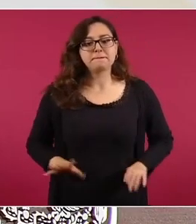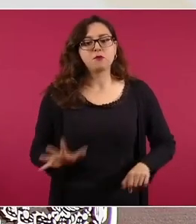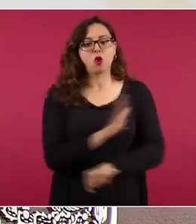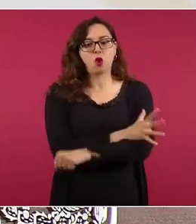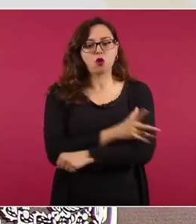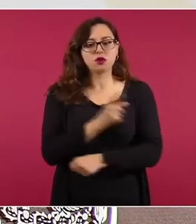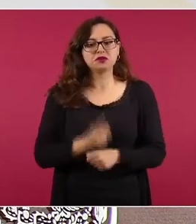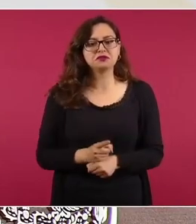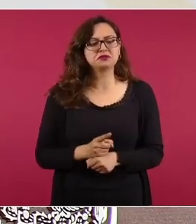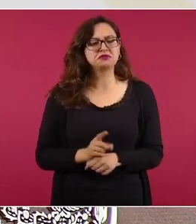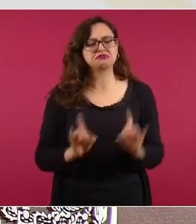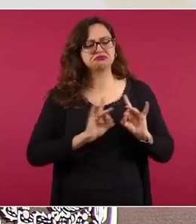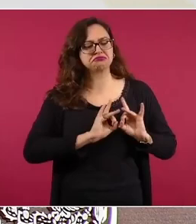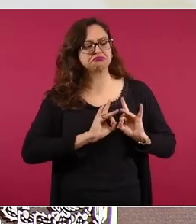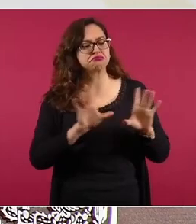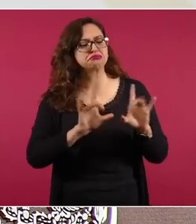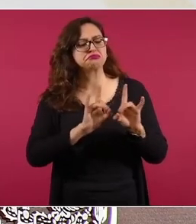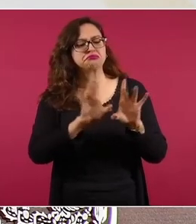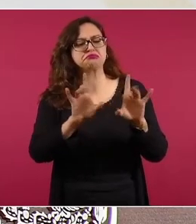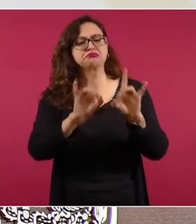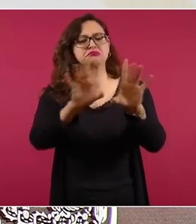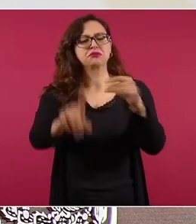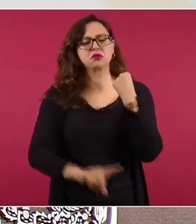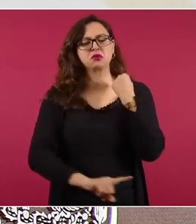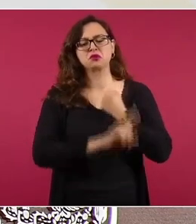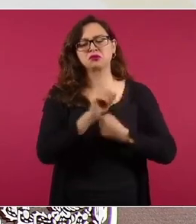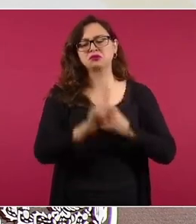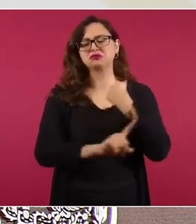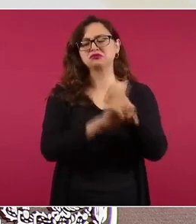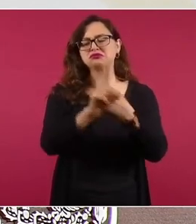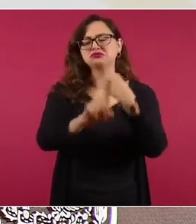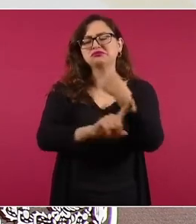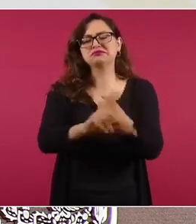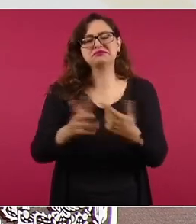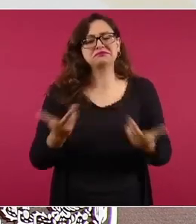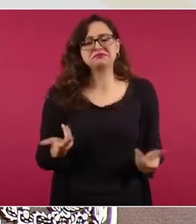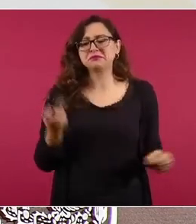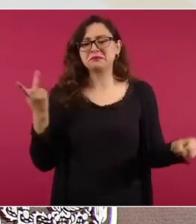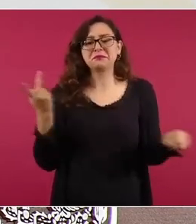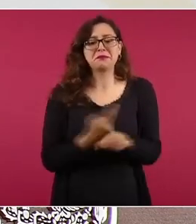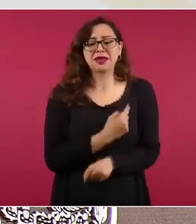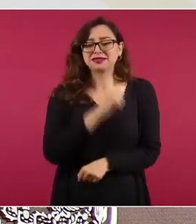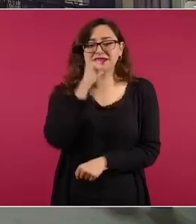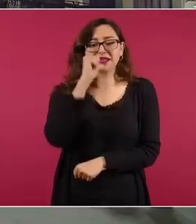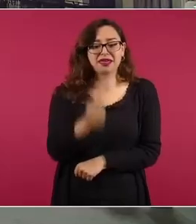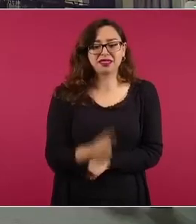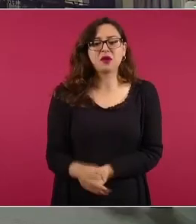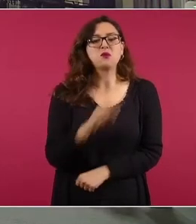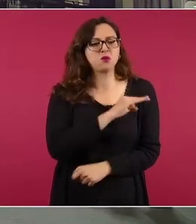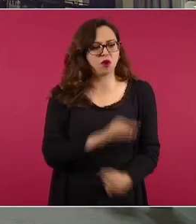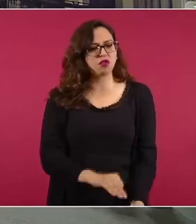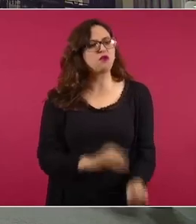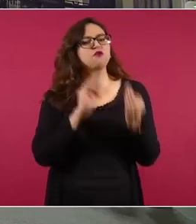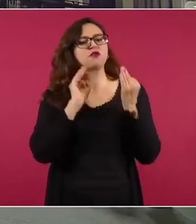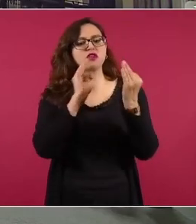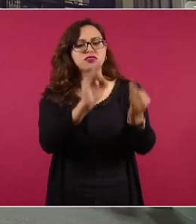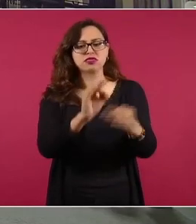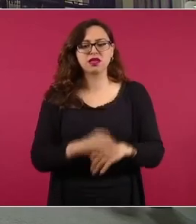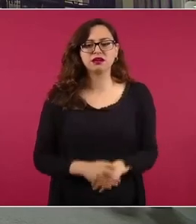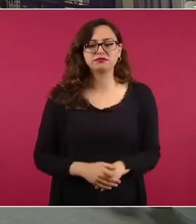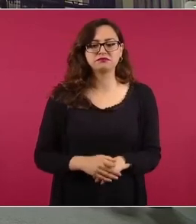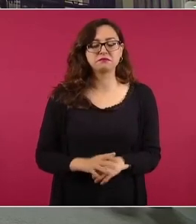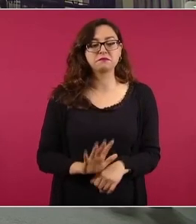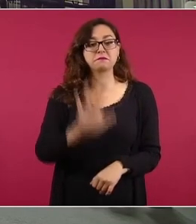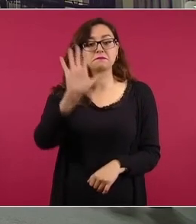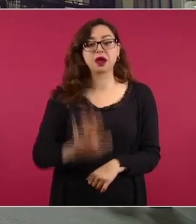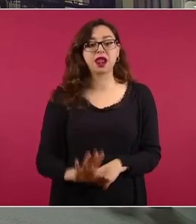todas las adversidades ese es el escudo protector la honestidad